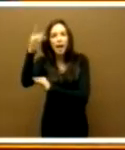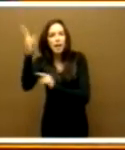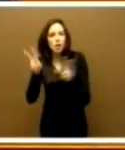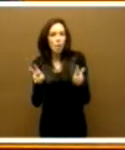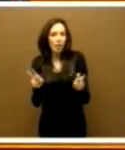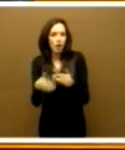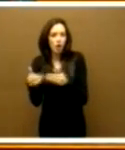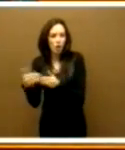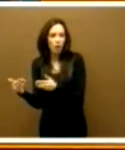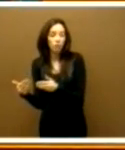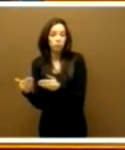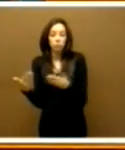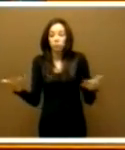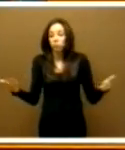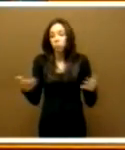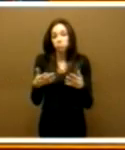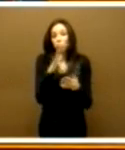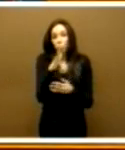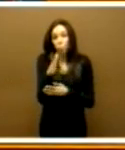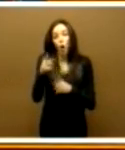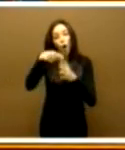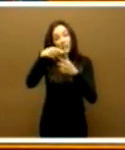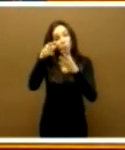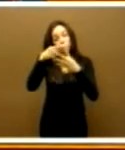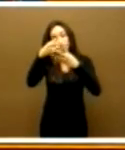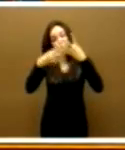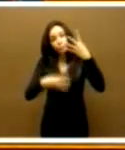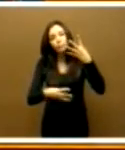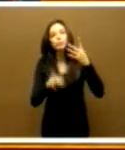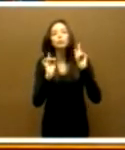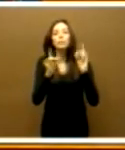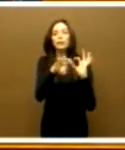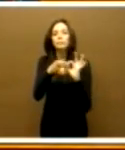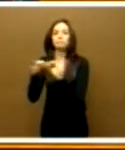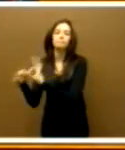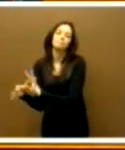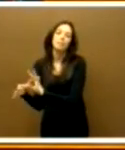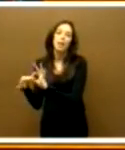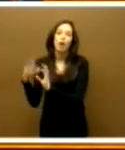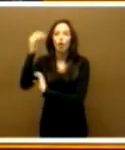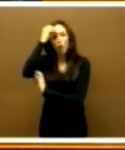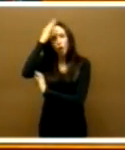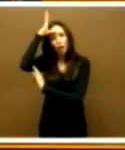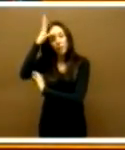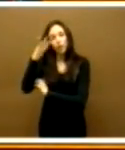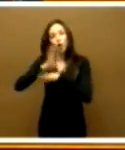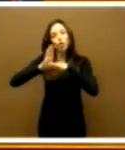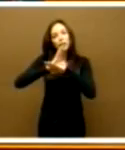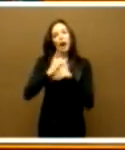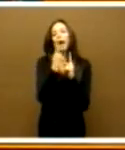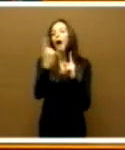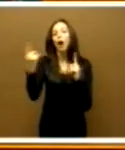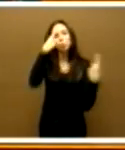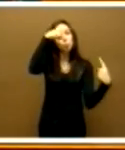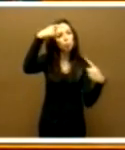lo tanto, los objetivos que presentan corresponden a esas once líneas de conocimiento que cada consejería desarrollará en